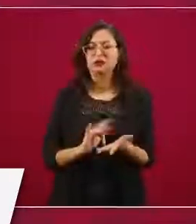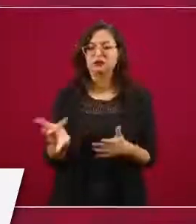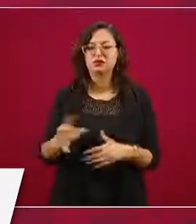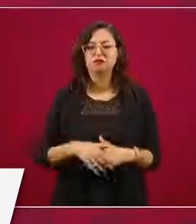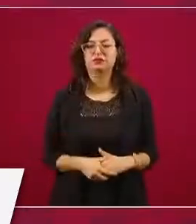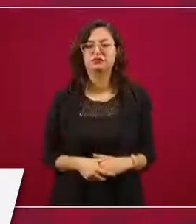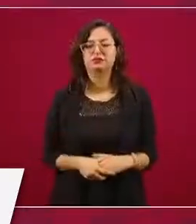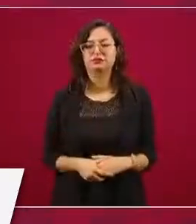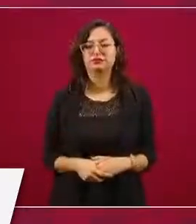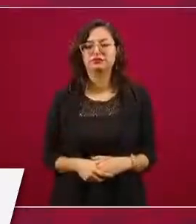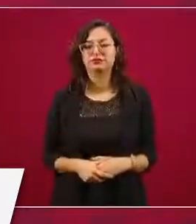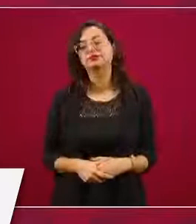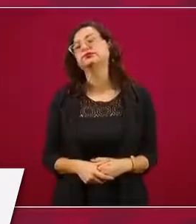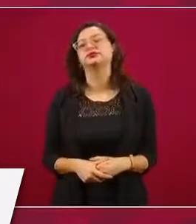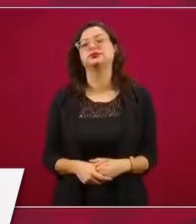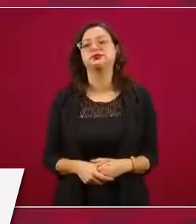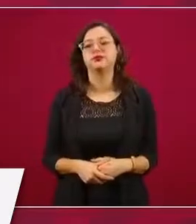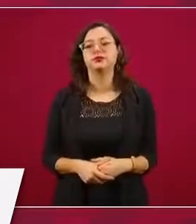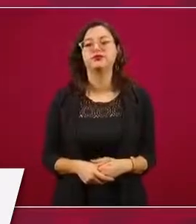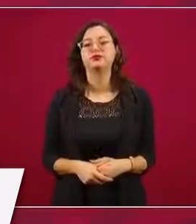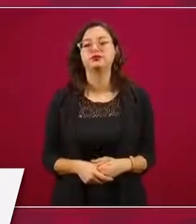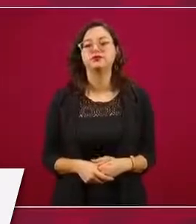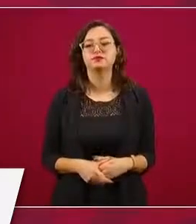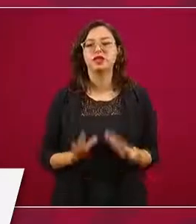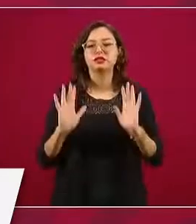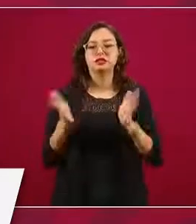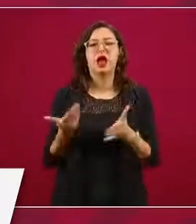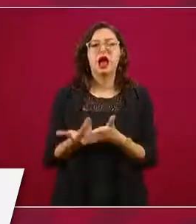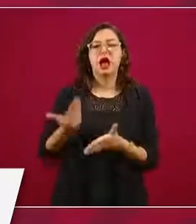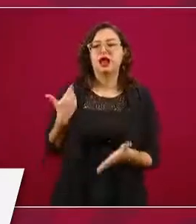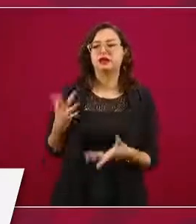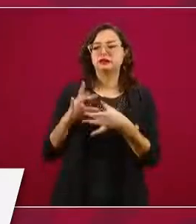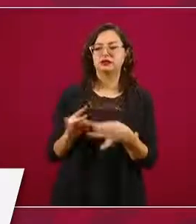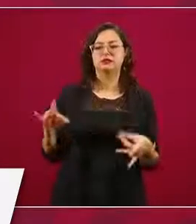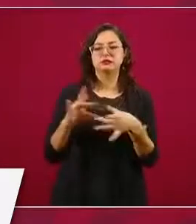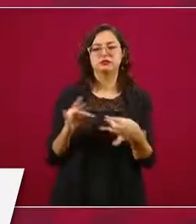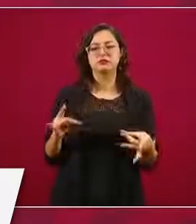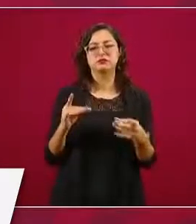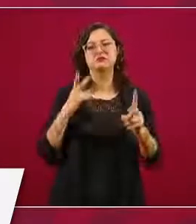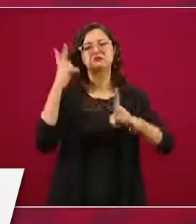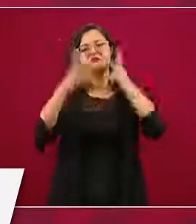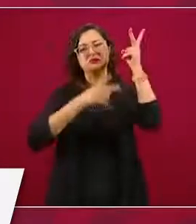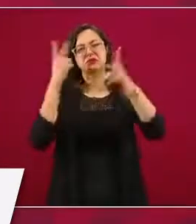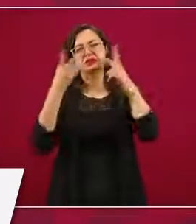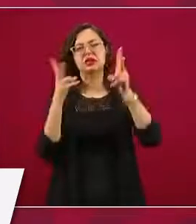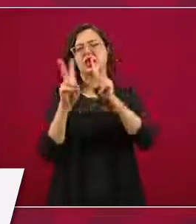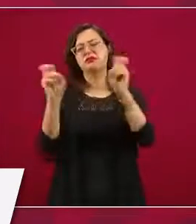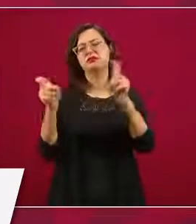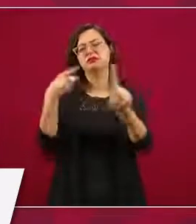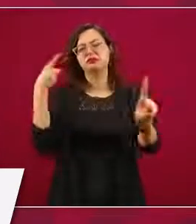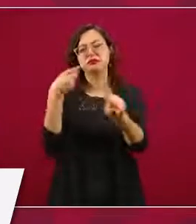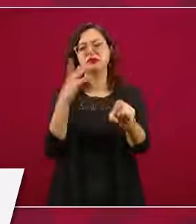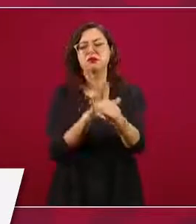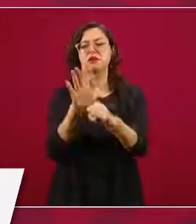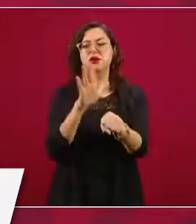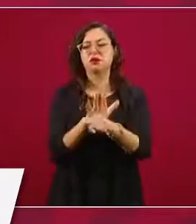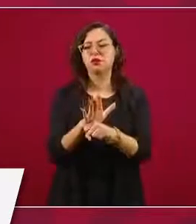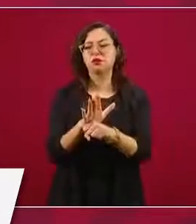el tema de la visita, como lo hemos dicho, es el inicio